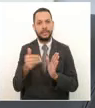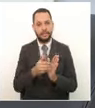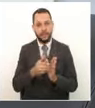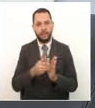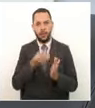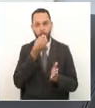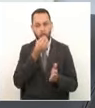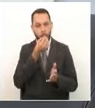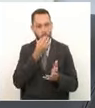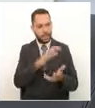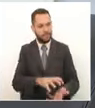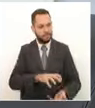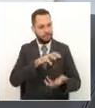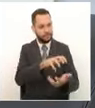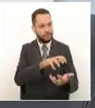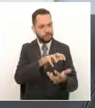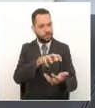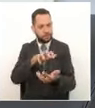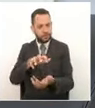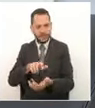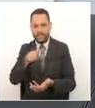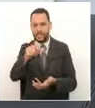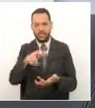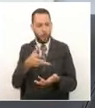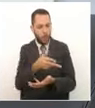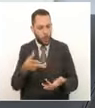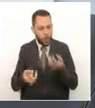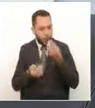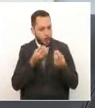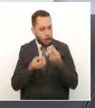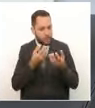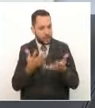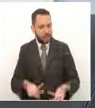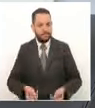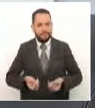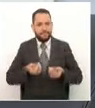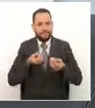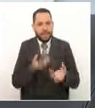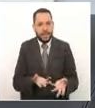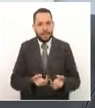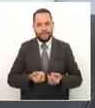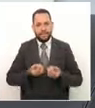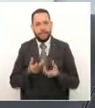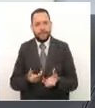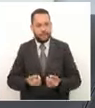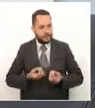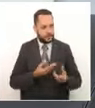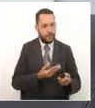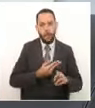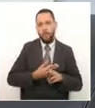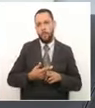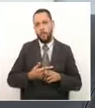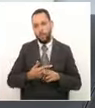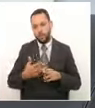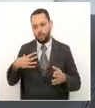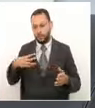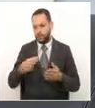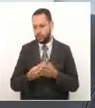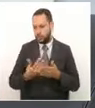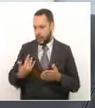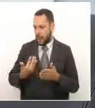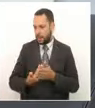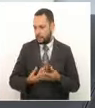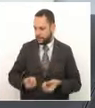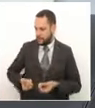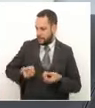familias risaraldenses que hoy necesitan de un alimento y que en los próximos días vamos a poder entregarles. El